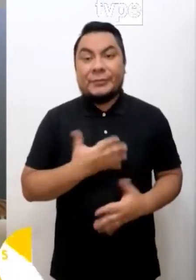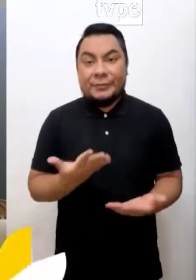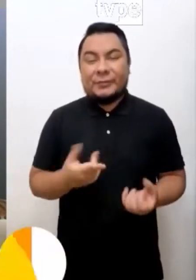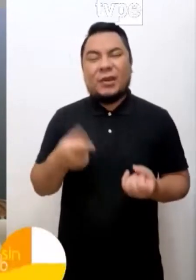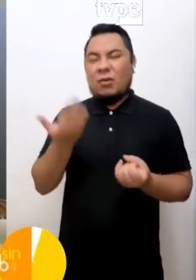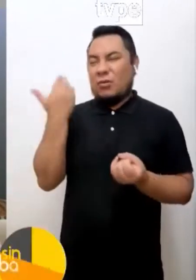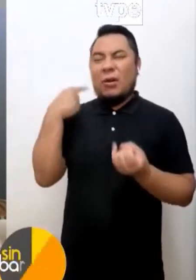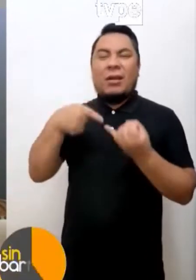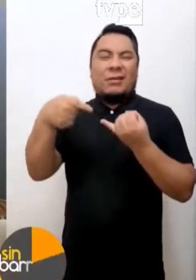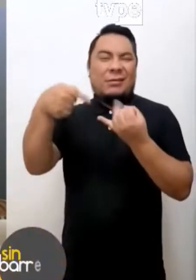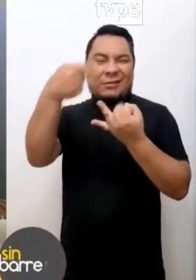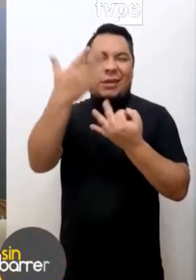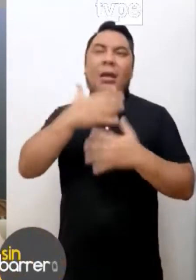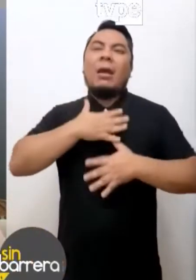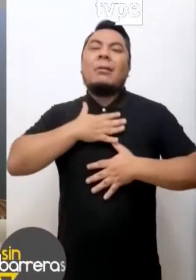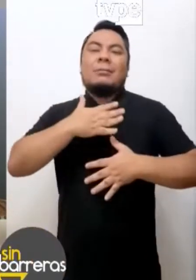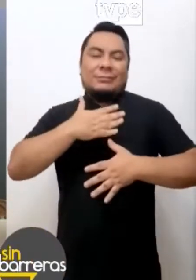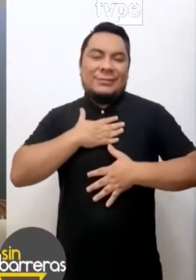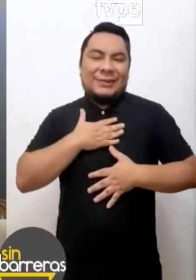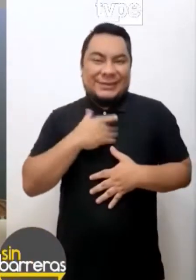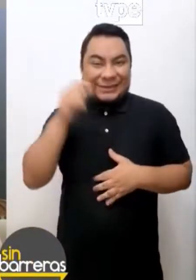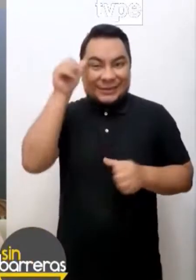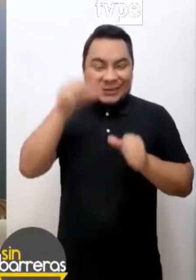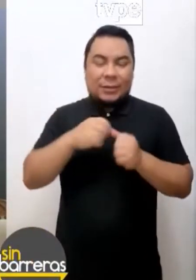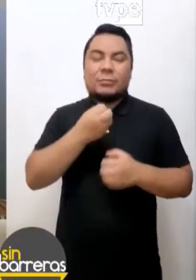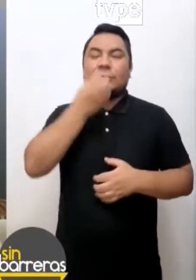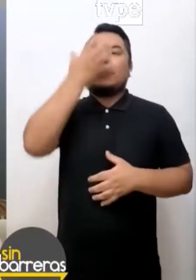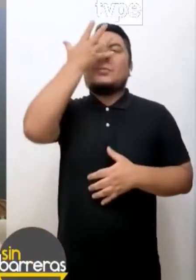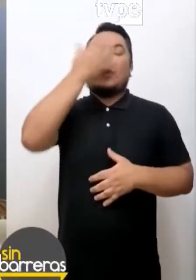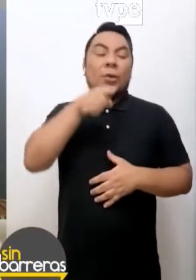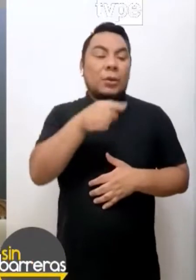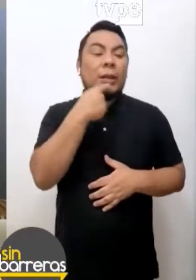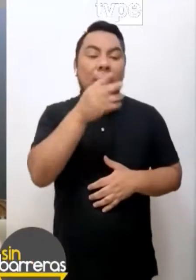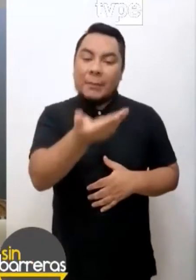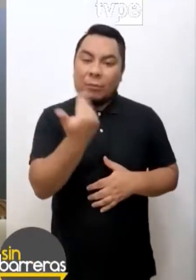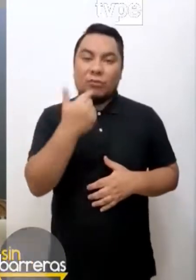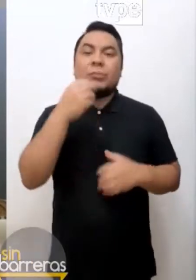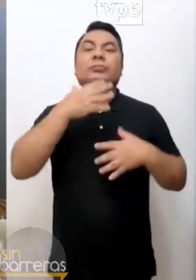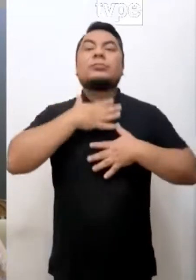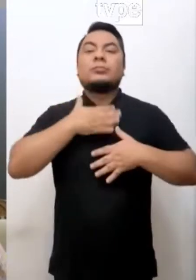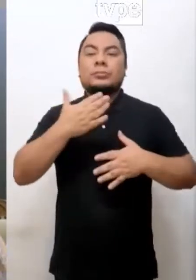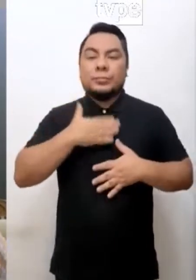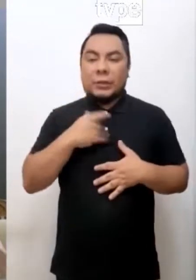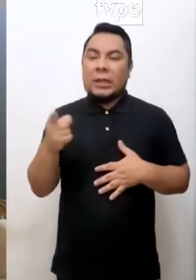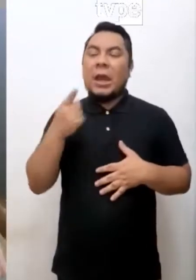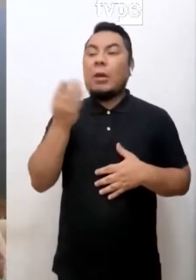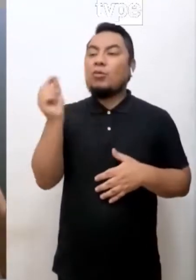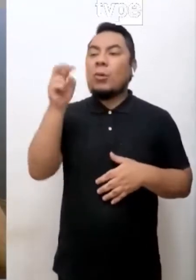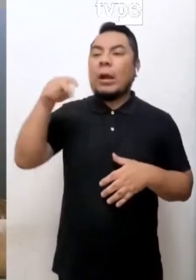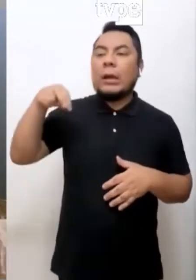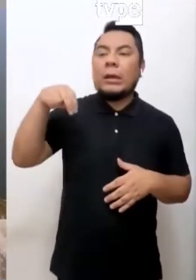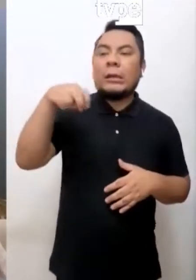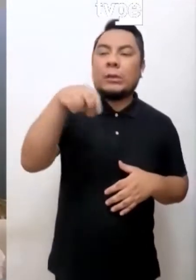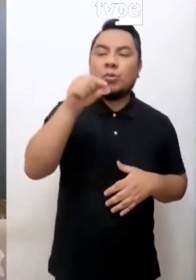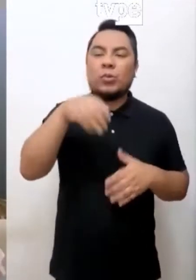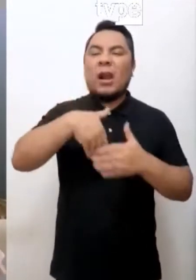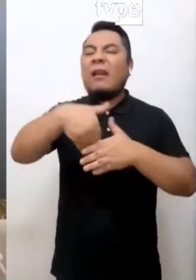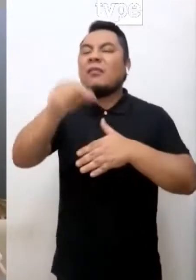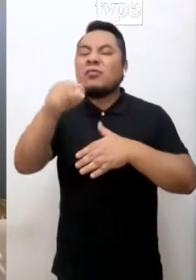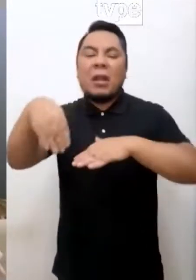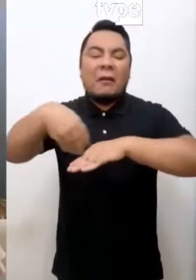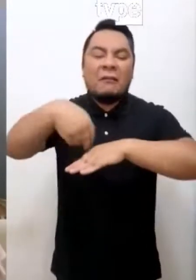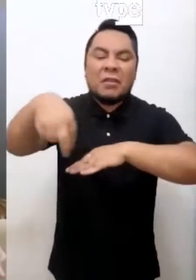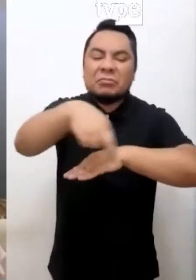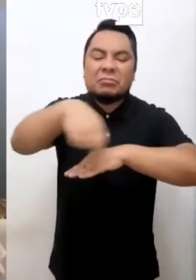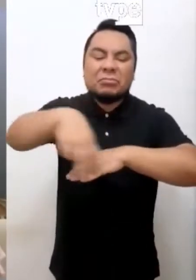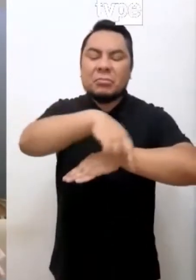comentado, ¿no? Especialmente, por ejemplo, a respirar, ¿no? A ver, vamos a respirar un momento, unos minutos, ¿no? Vamos a hacer esta actividad, sacarlo de ahí,